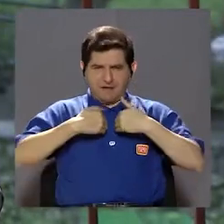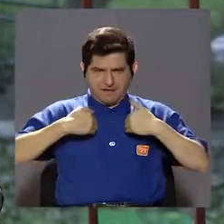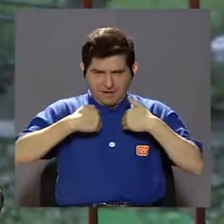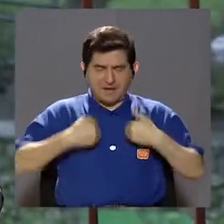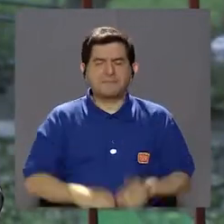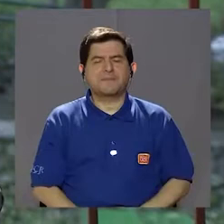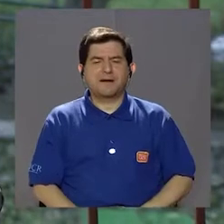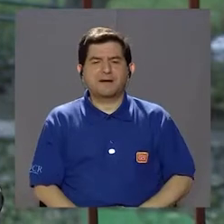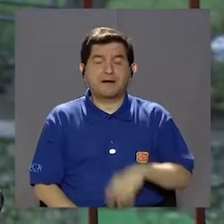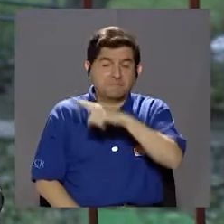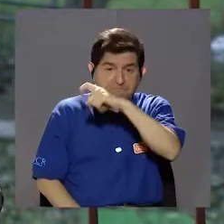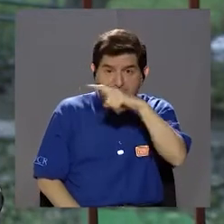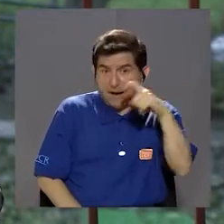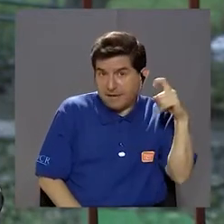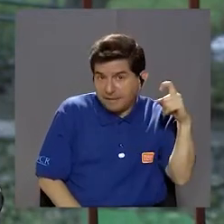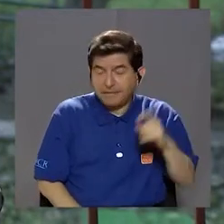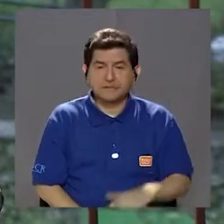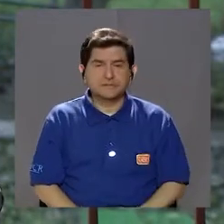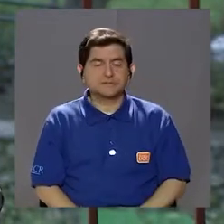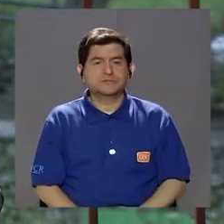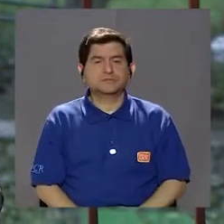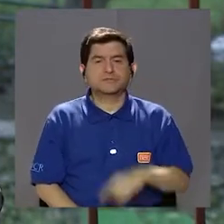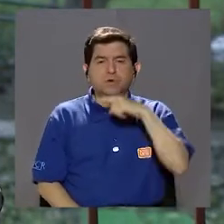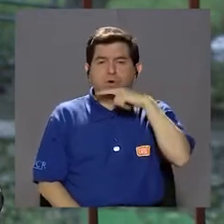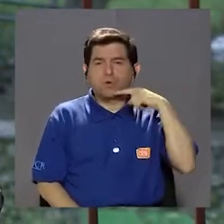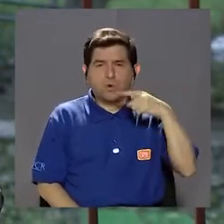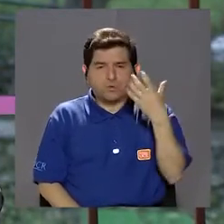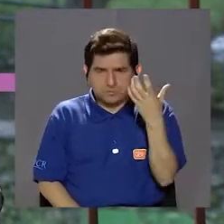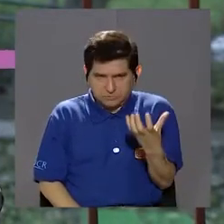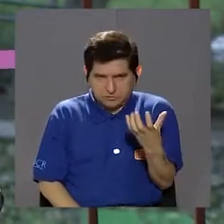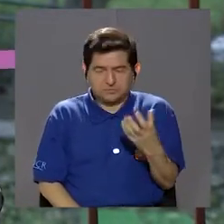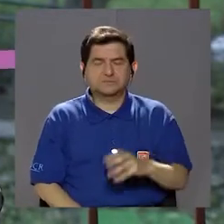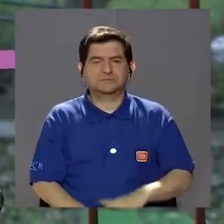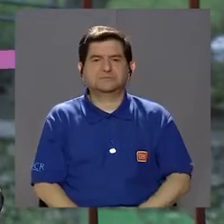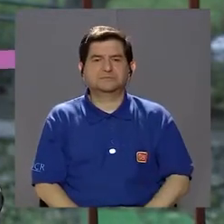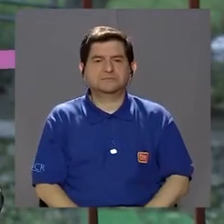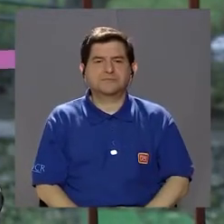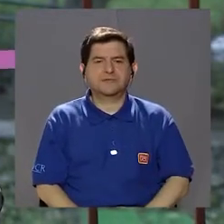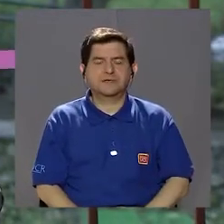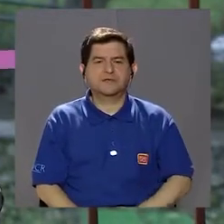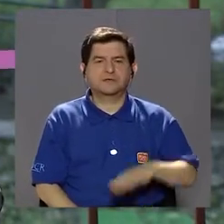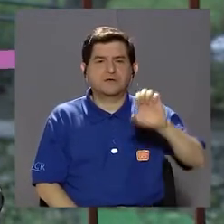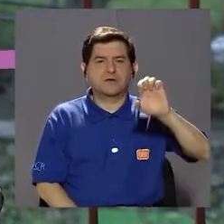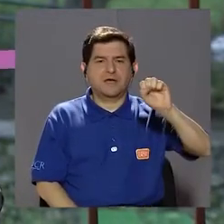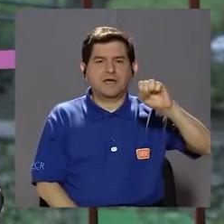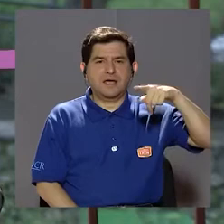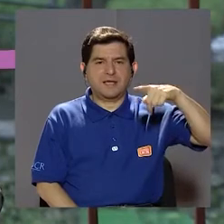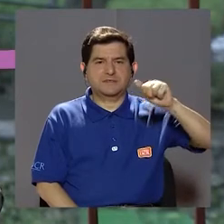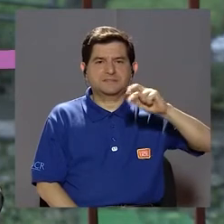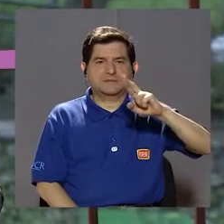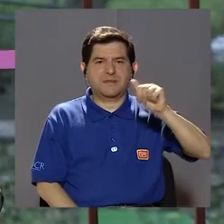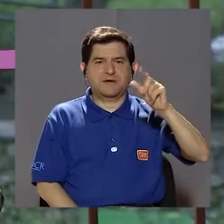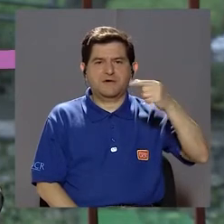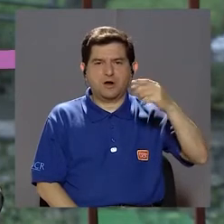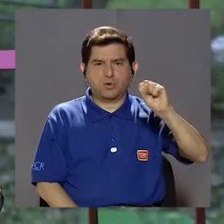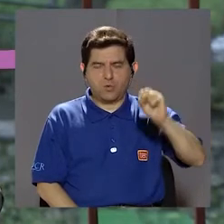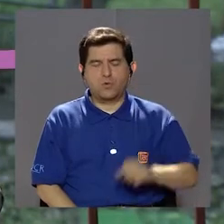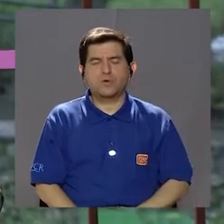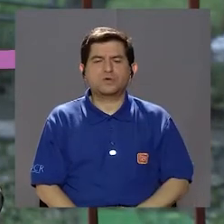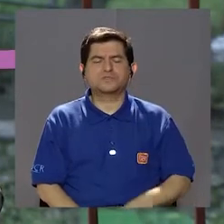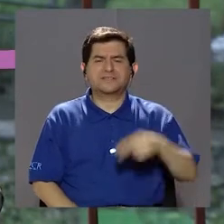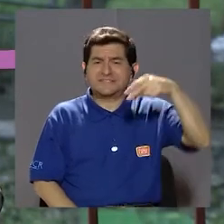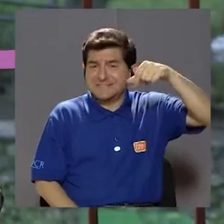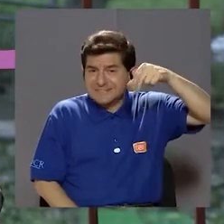dolor, lo que son mariscos, lo que es el tomate, los espárragos, los